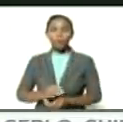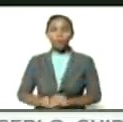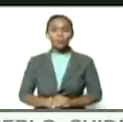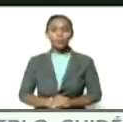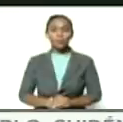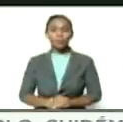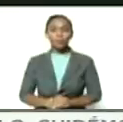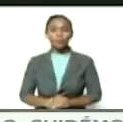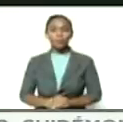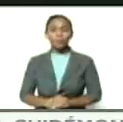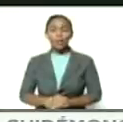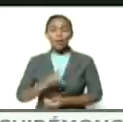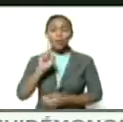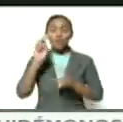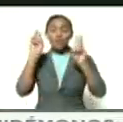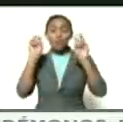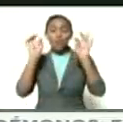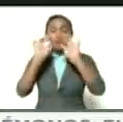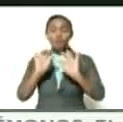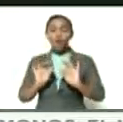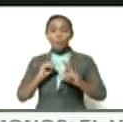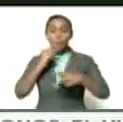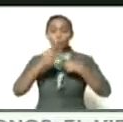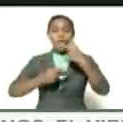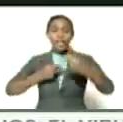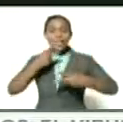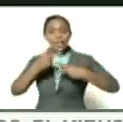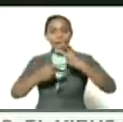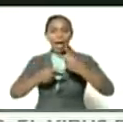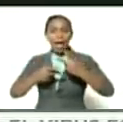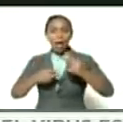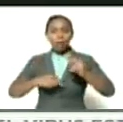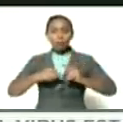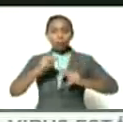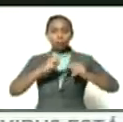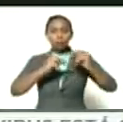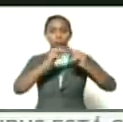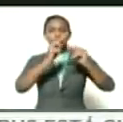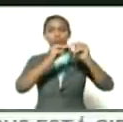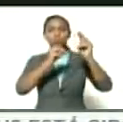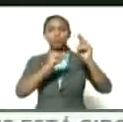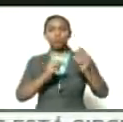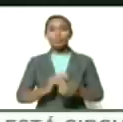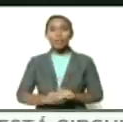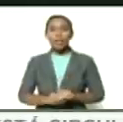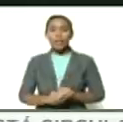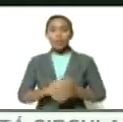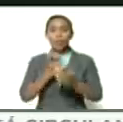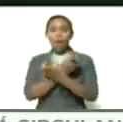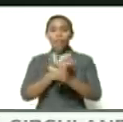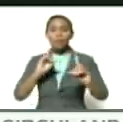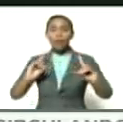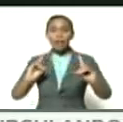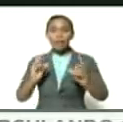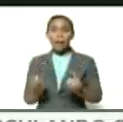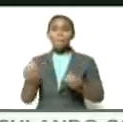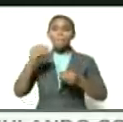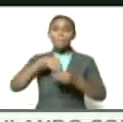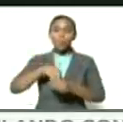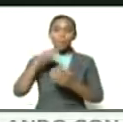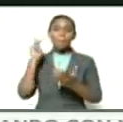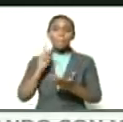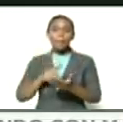de un nuevo momento político de construcción de una democracia inclusiva